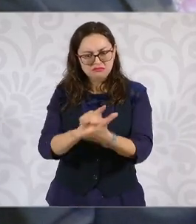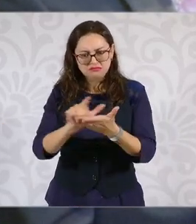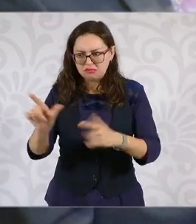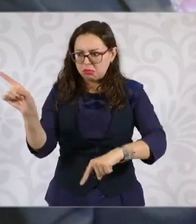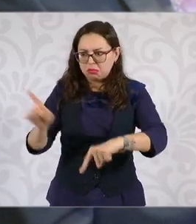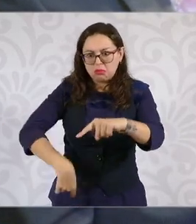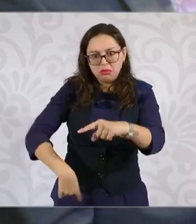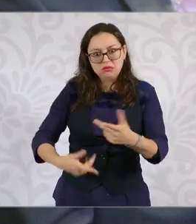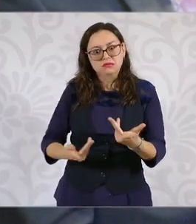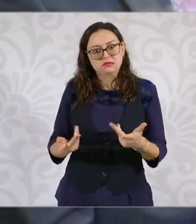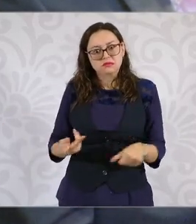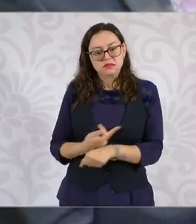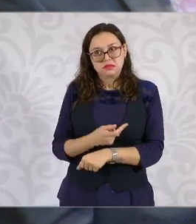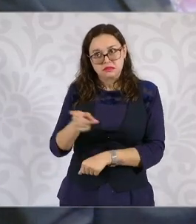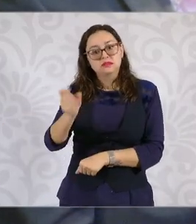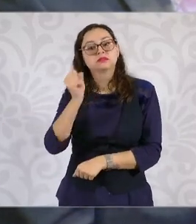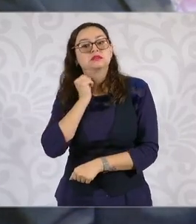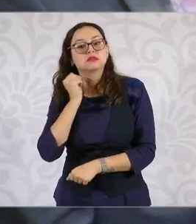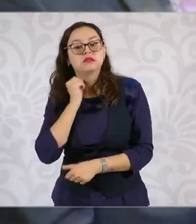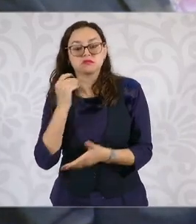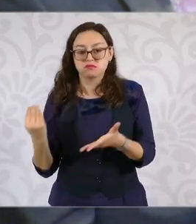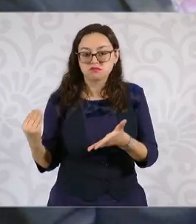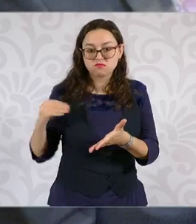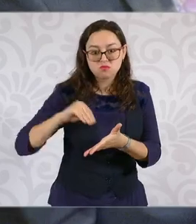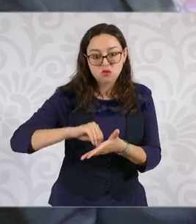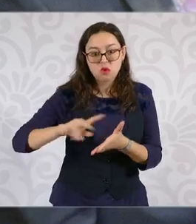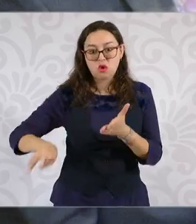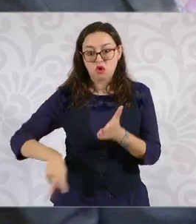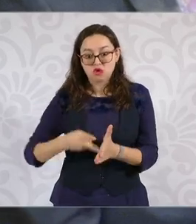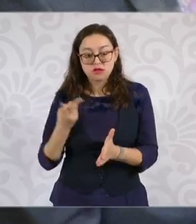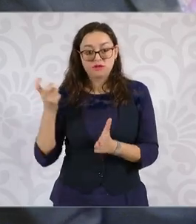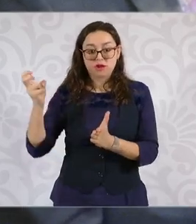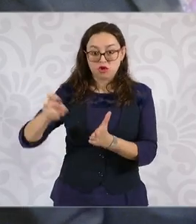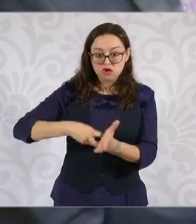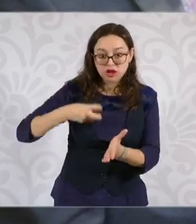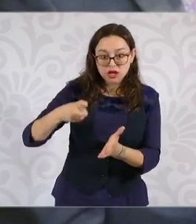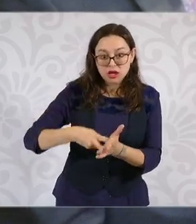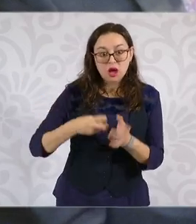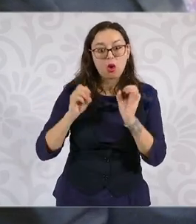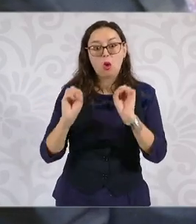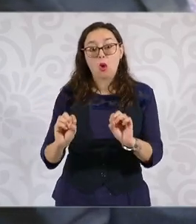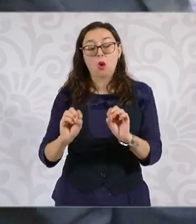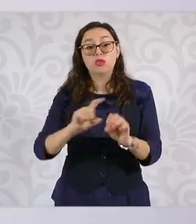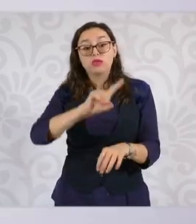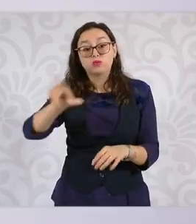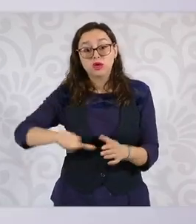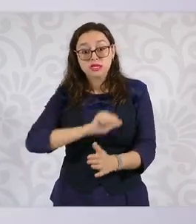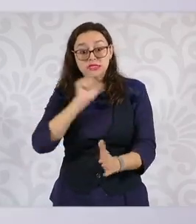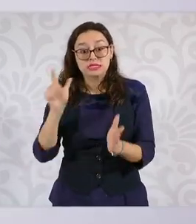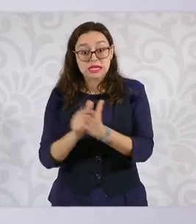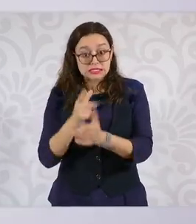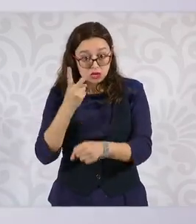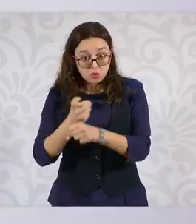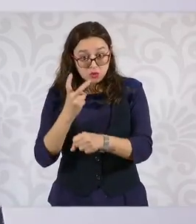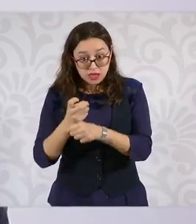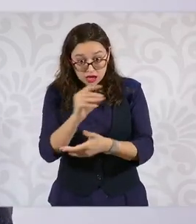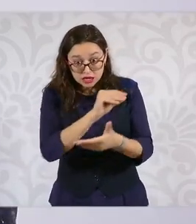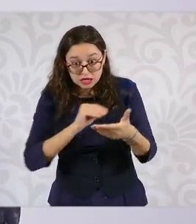a los senadores para que se corrija? O, como dicen especialistas, será en leyes secundarias, por favor. Sí,